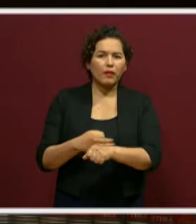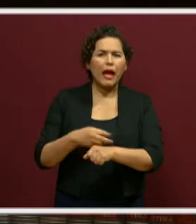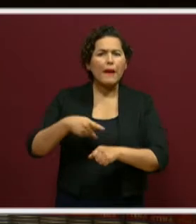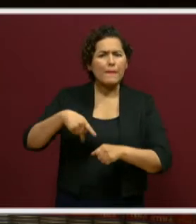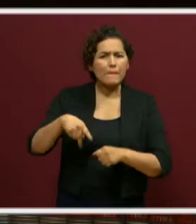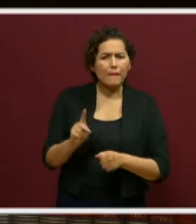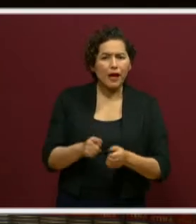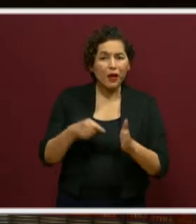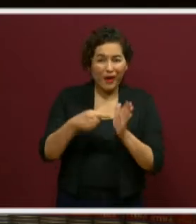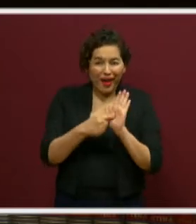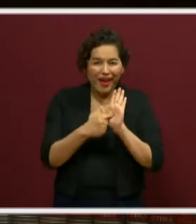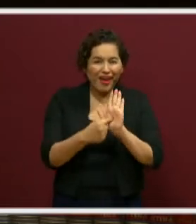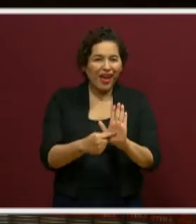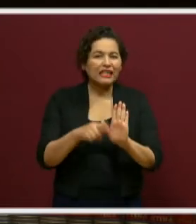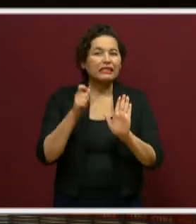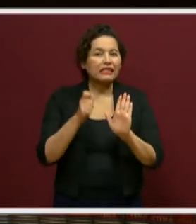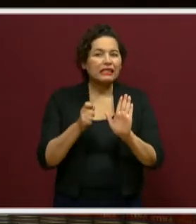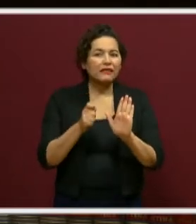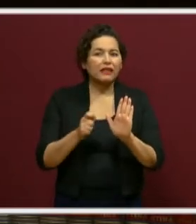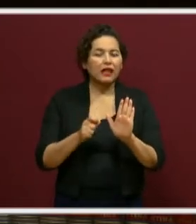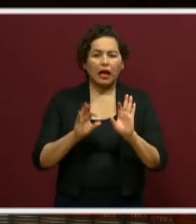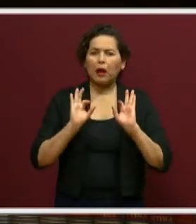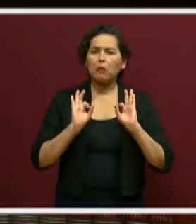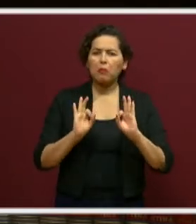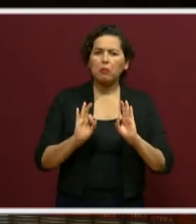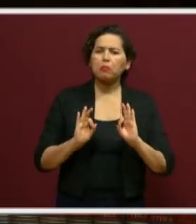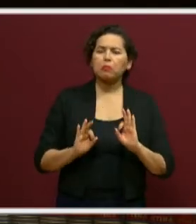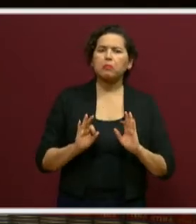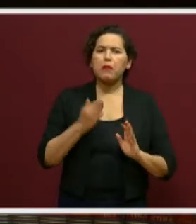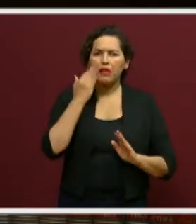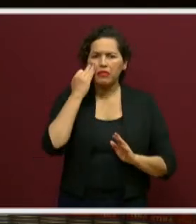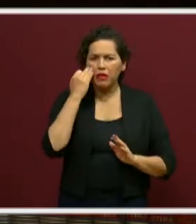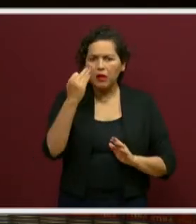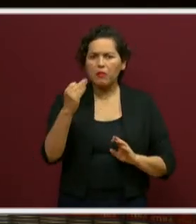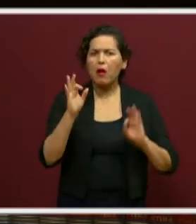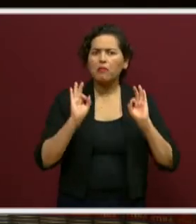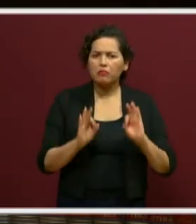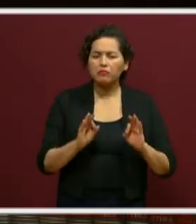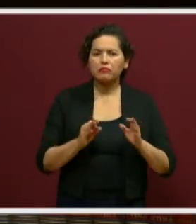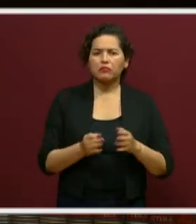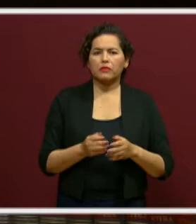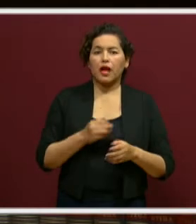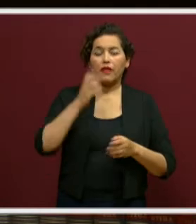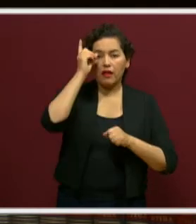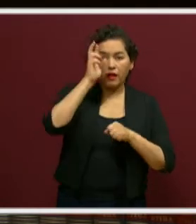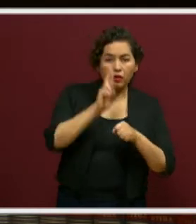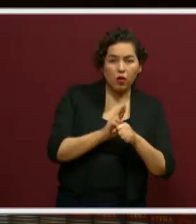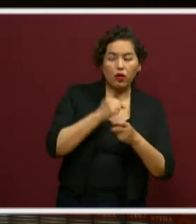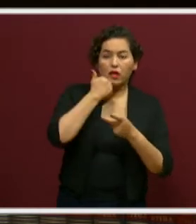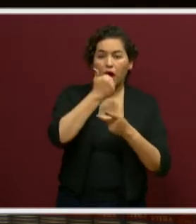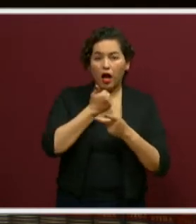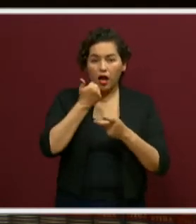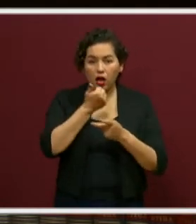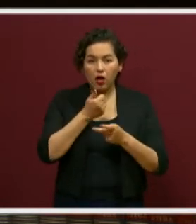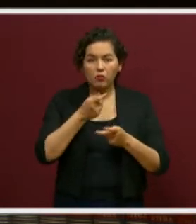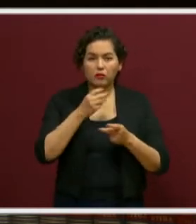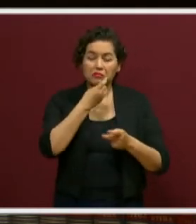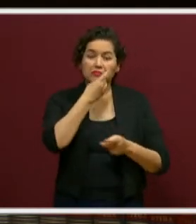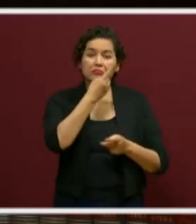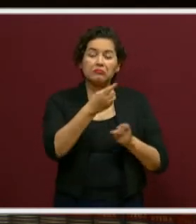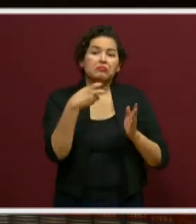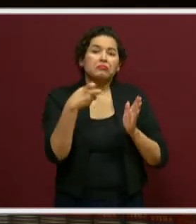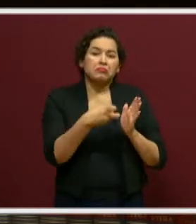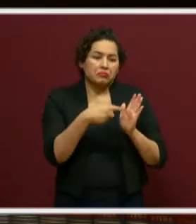revela que no porque tanto los directores como los alumnos directamente señalan que sí se alcanzaron los aprendizajes